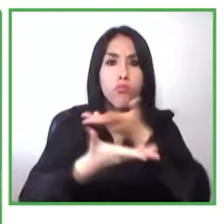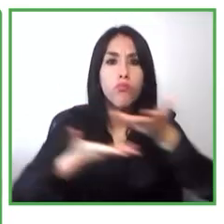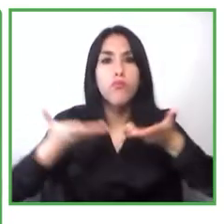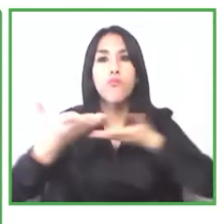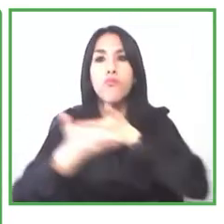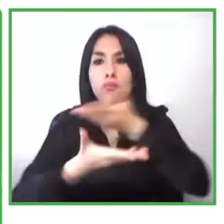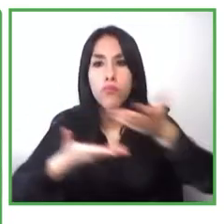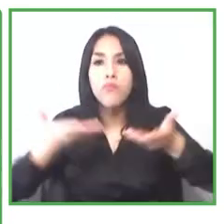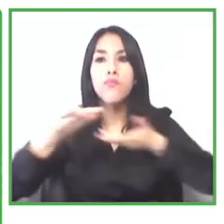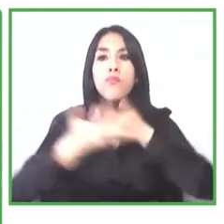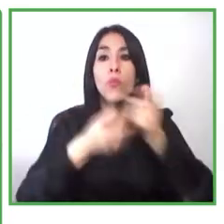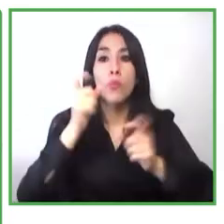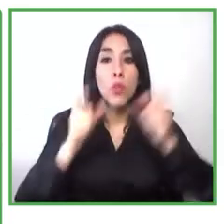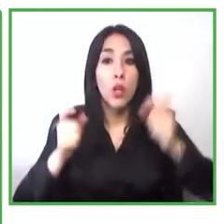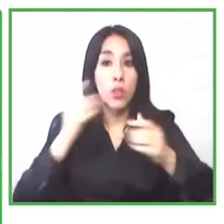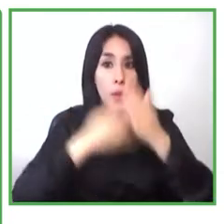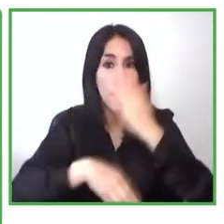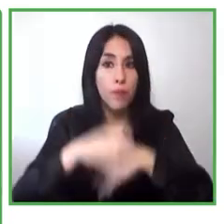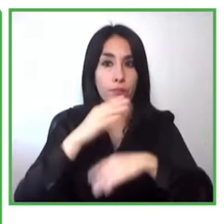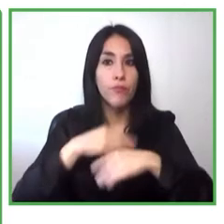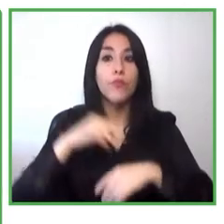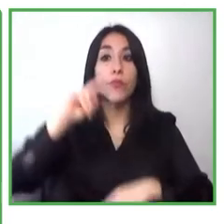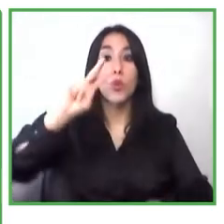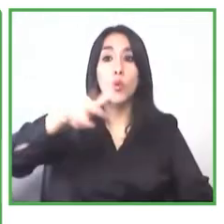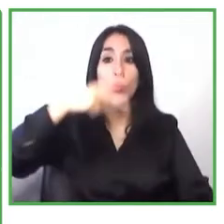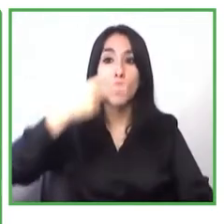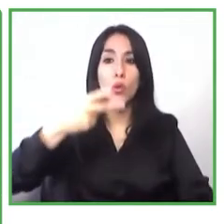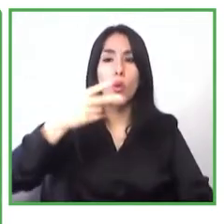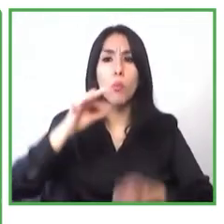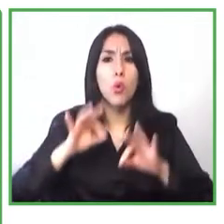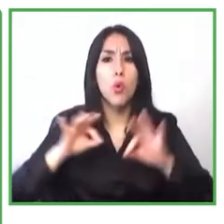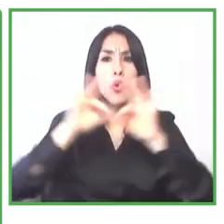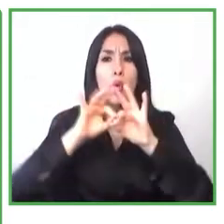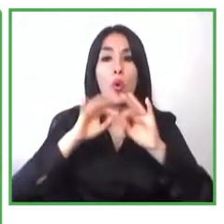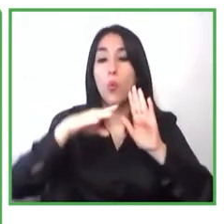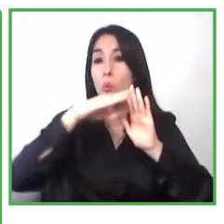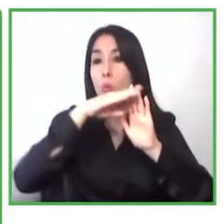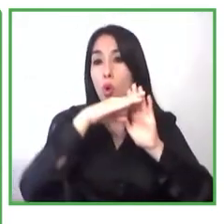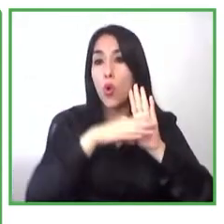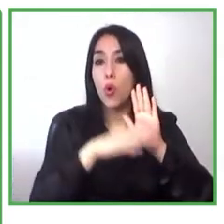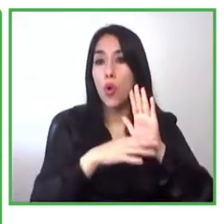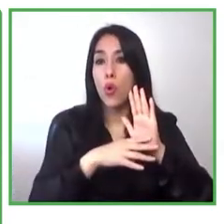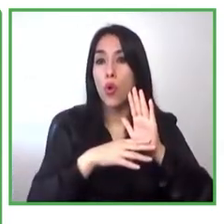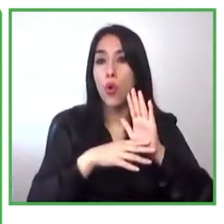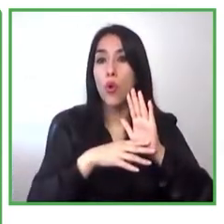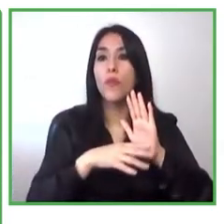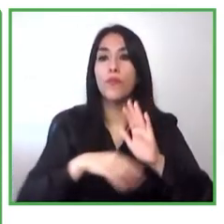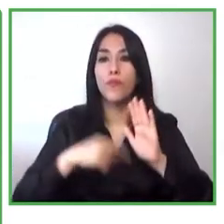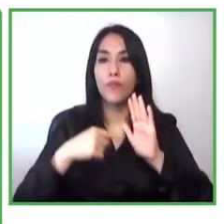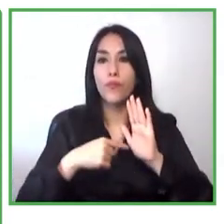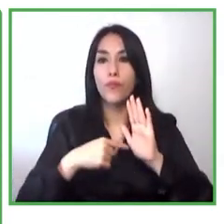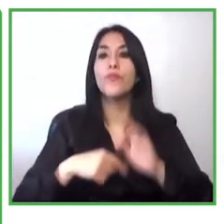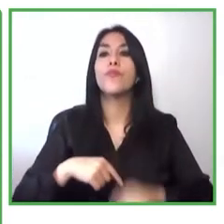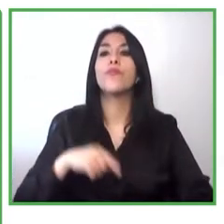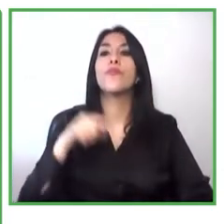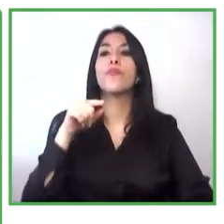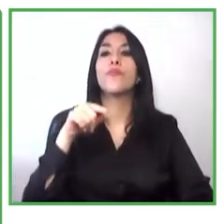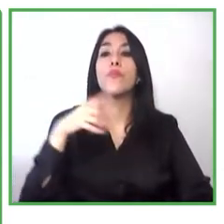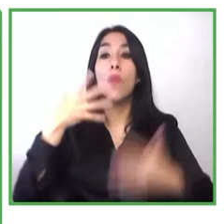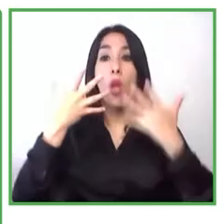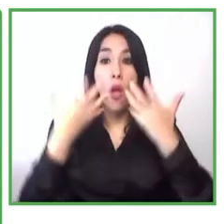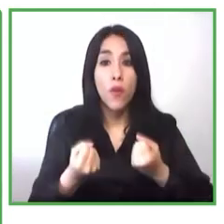segundo es la importancia de los programas. Si bien ya se están dando unos primeros ejemplos muy importantes de los